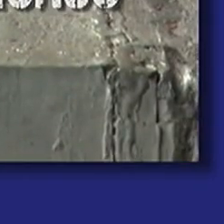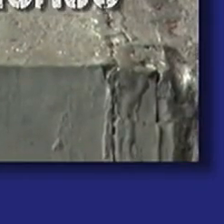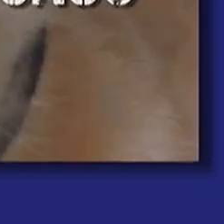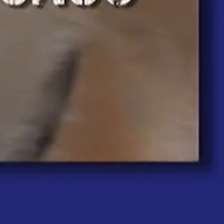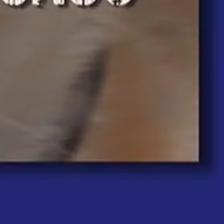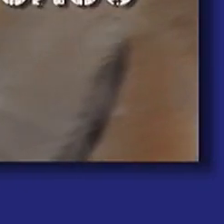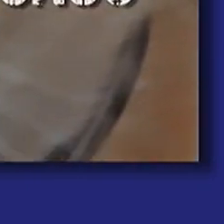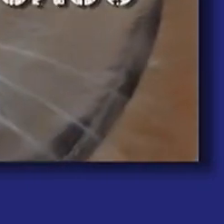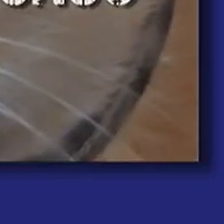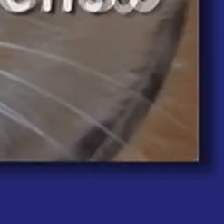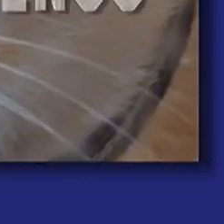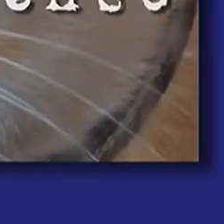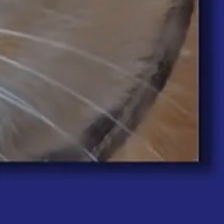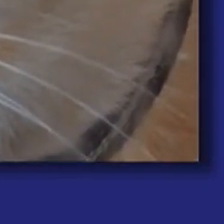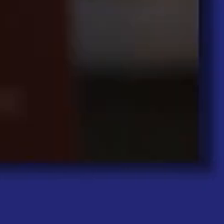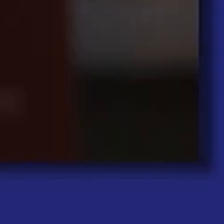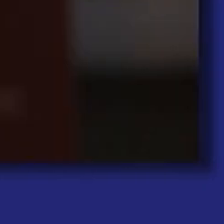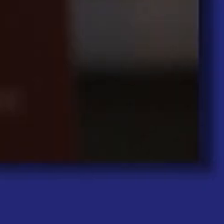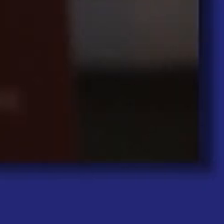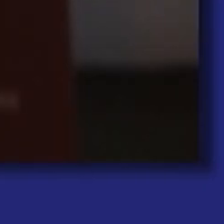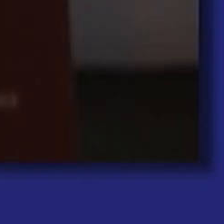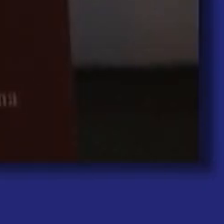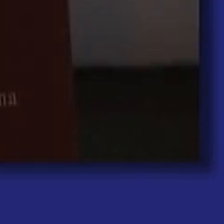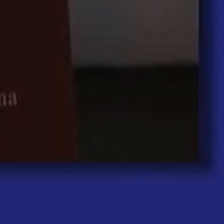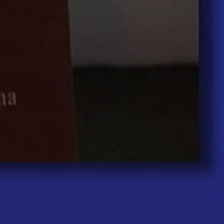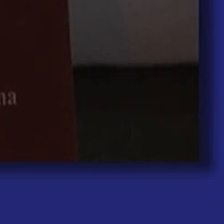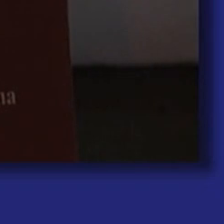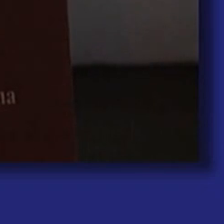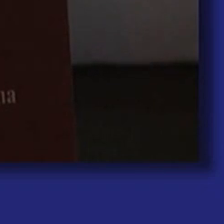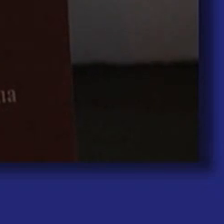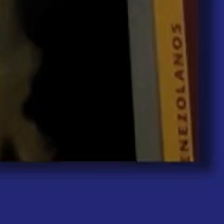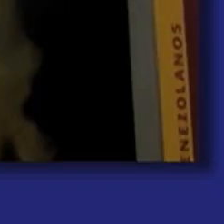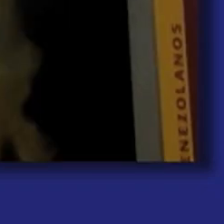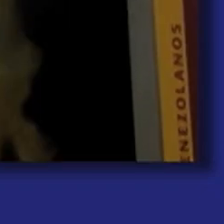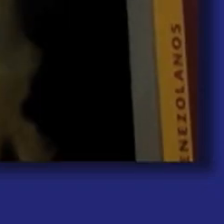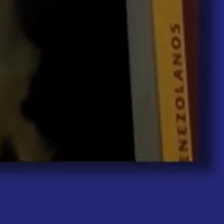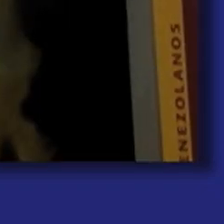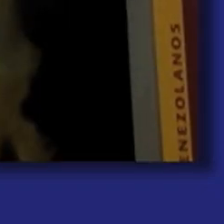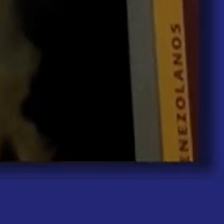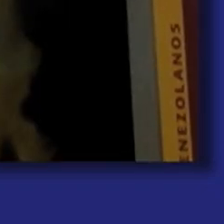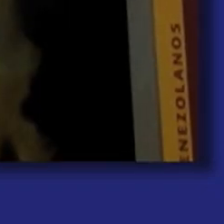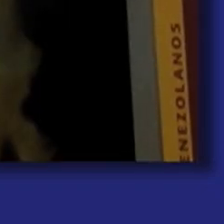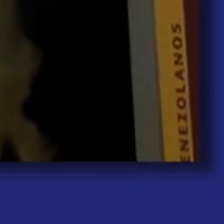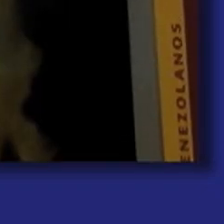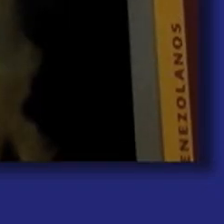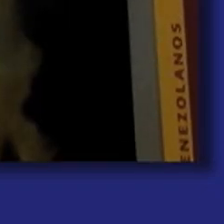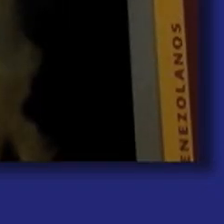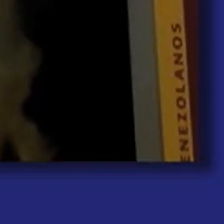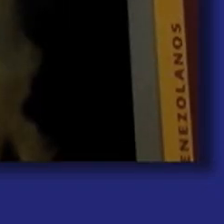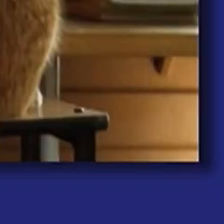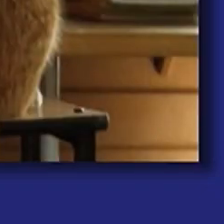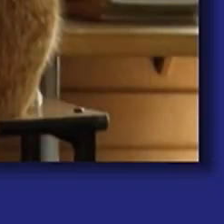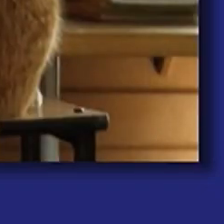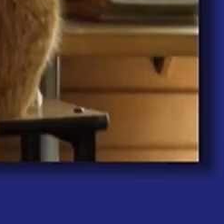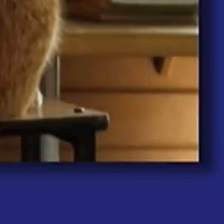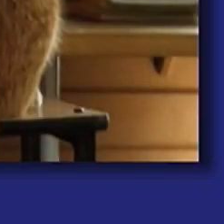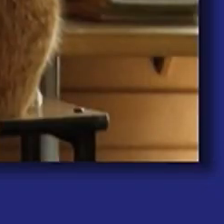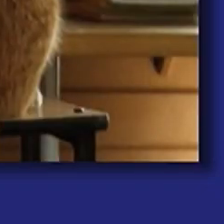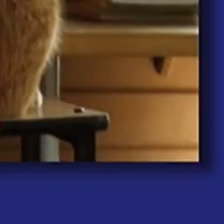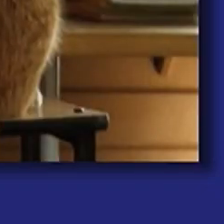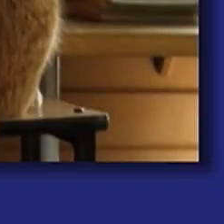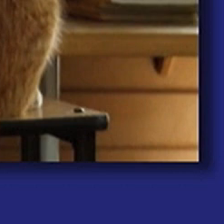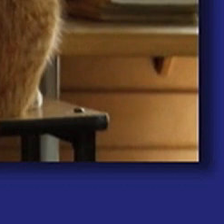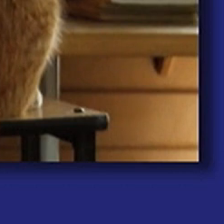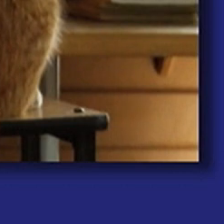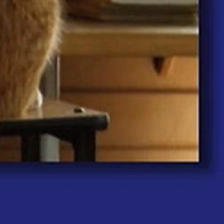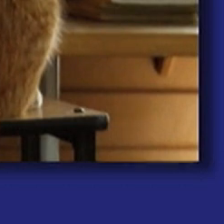inmenso. Ah, María Calcaño. Una poeta que me extremece con su exploración